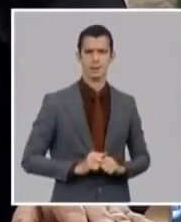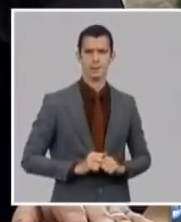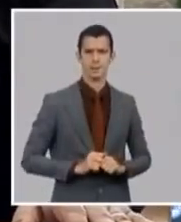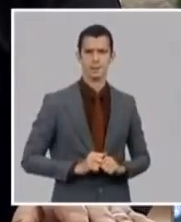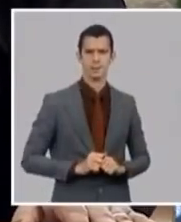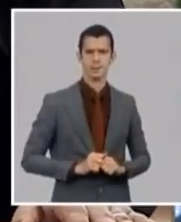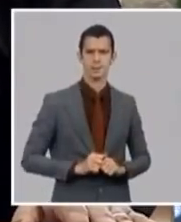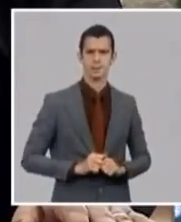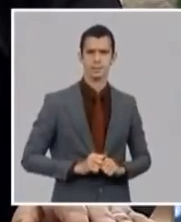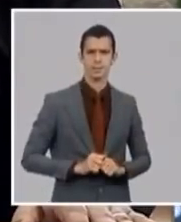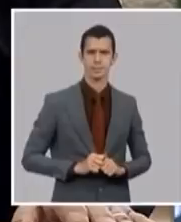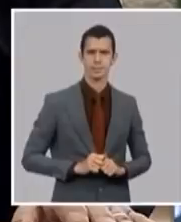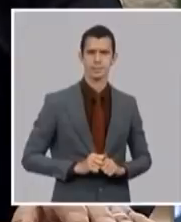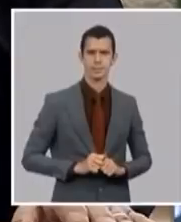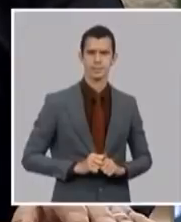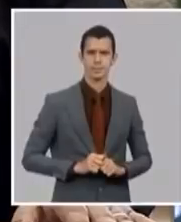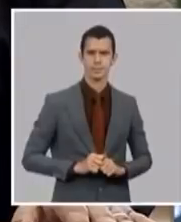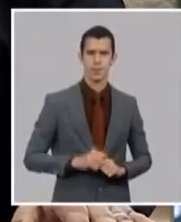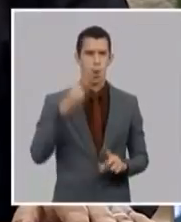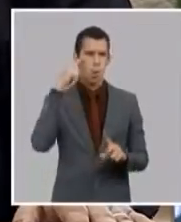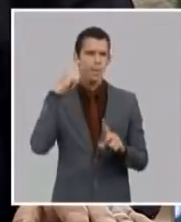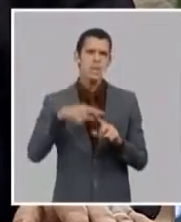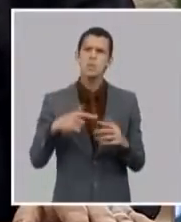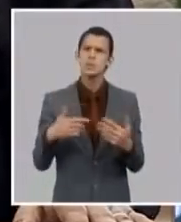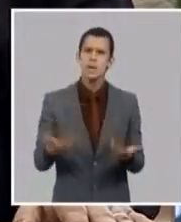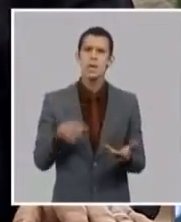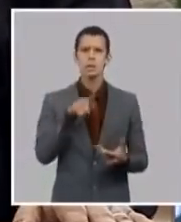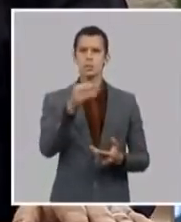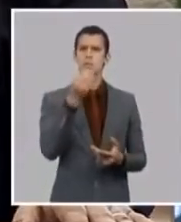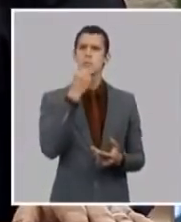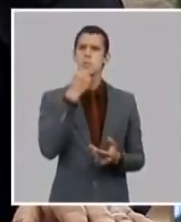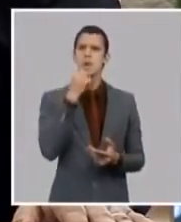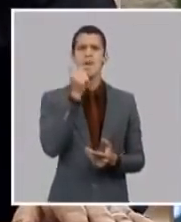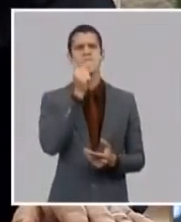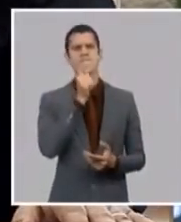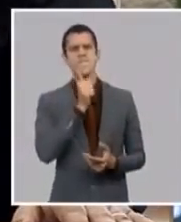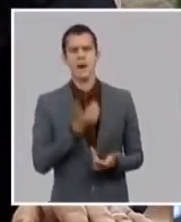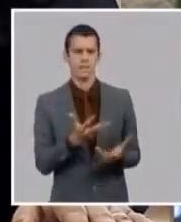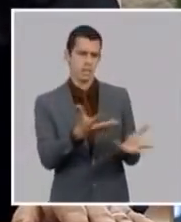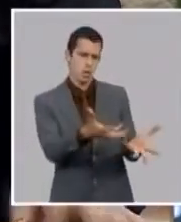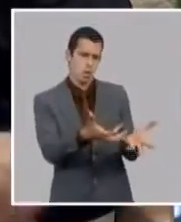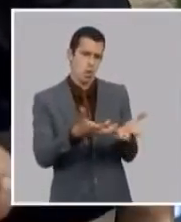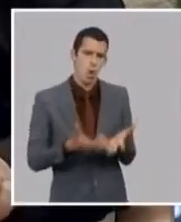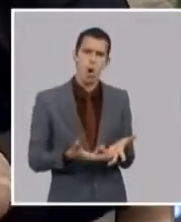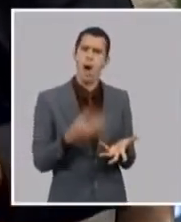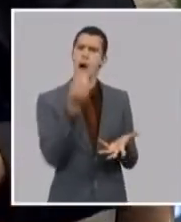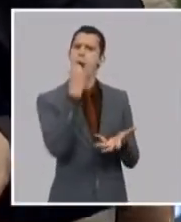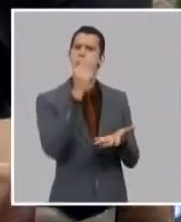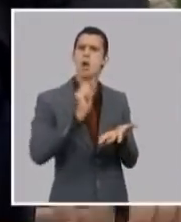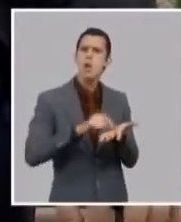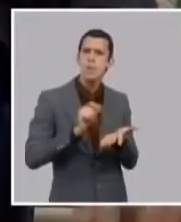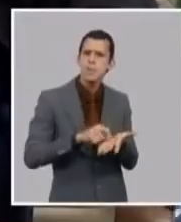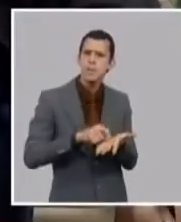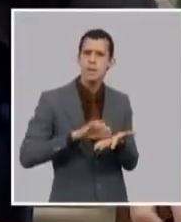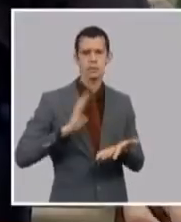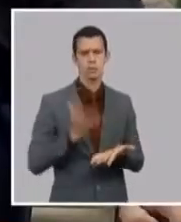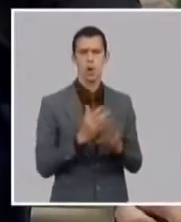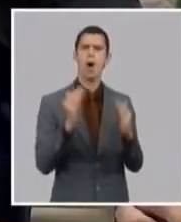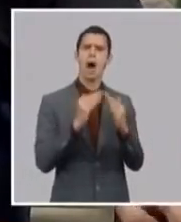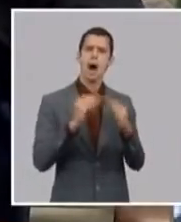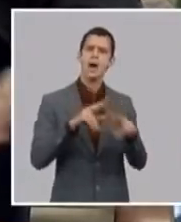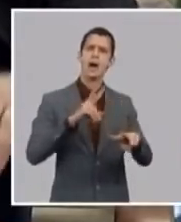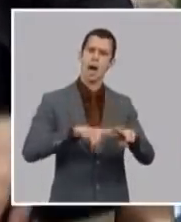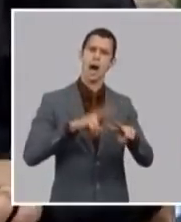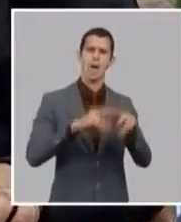libreta lo puedan adquirir donde vive la concentración mayor está en La Habana pero esto ya está presente en varias